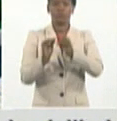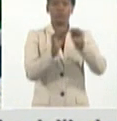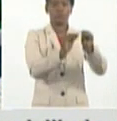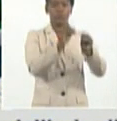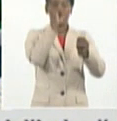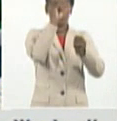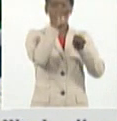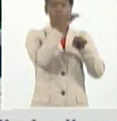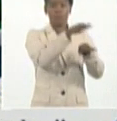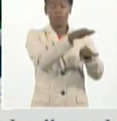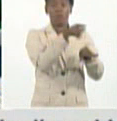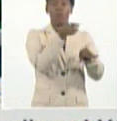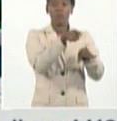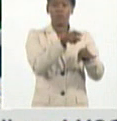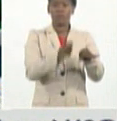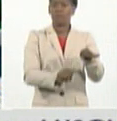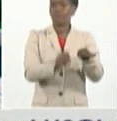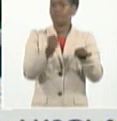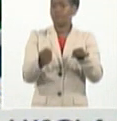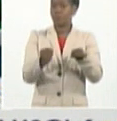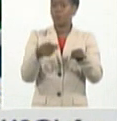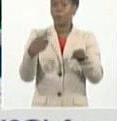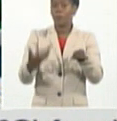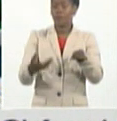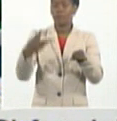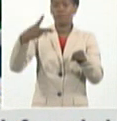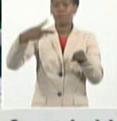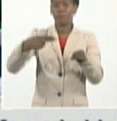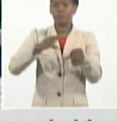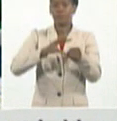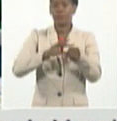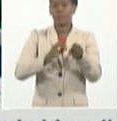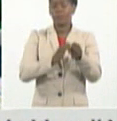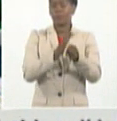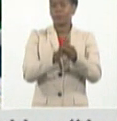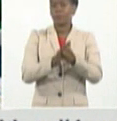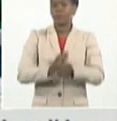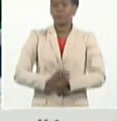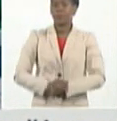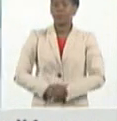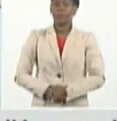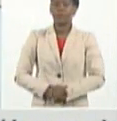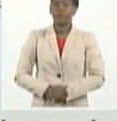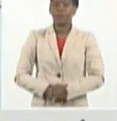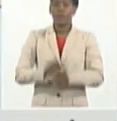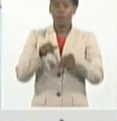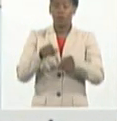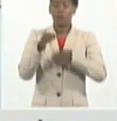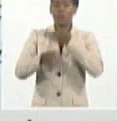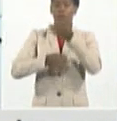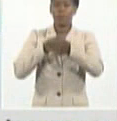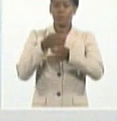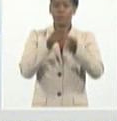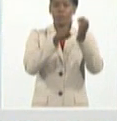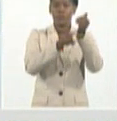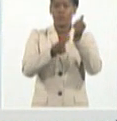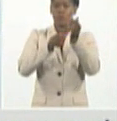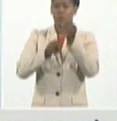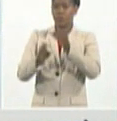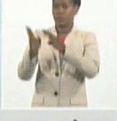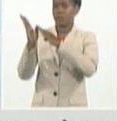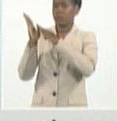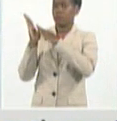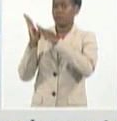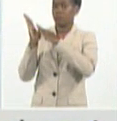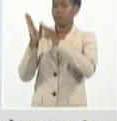días, para hacer las acciones de control de foco. Por provincias y territorios, ahí tenemos la